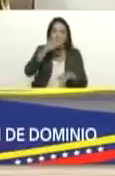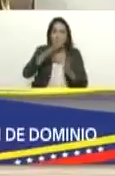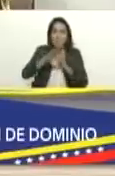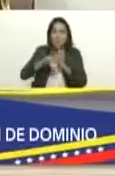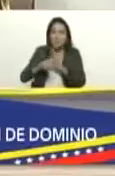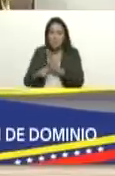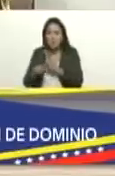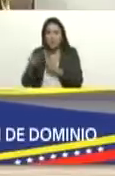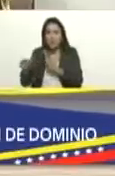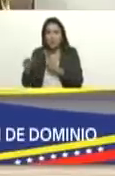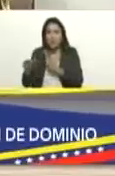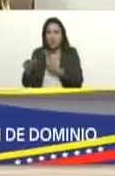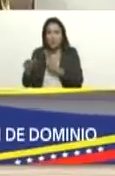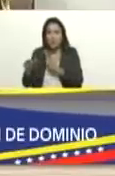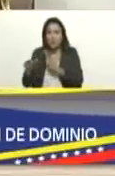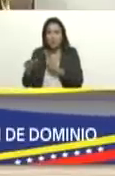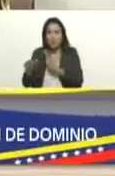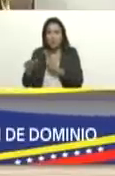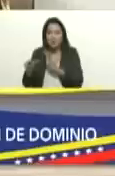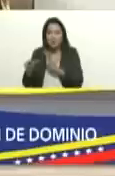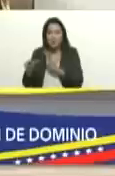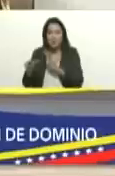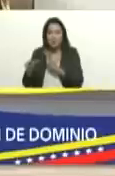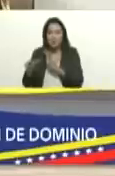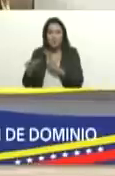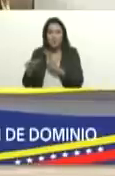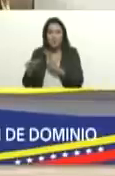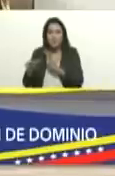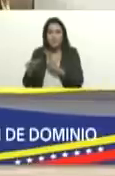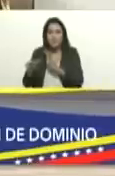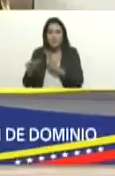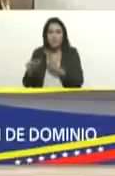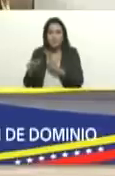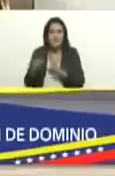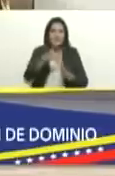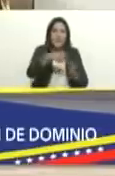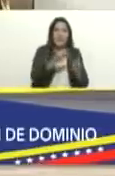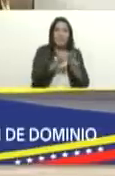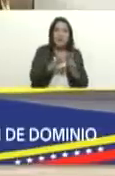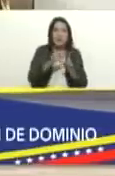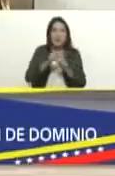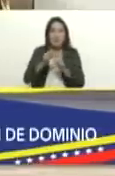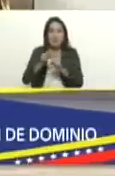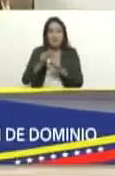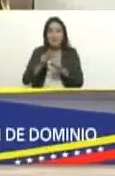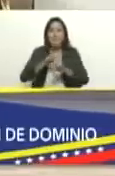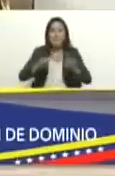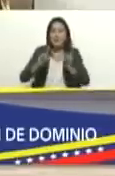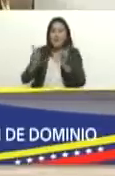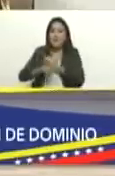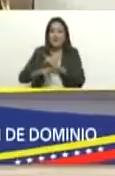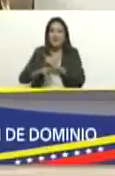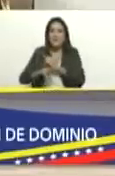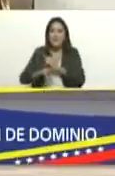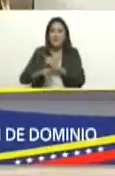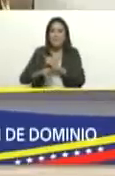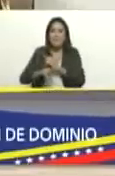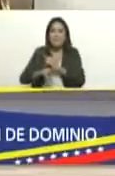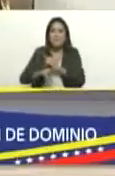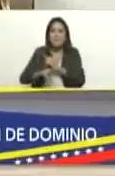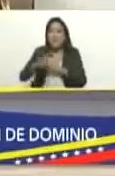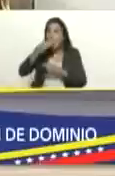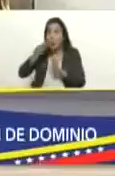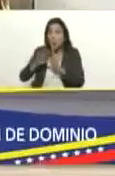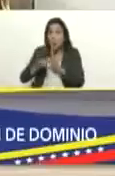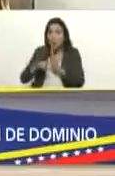es chévere pero hay que decirlo yo estoy traducido al castellano los bienes que se le quiten a los